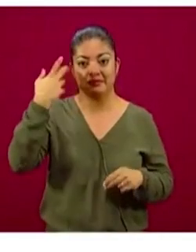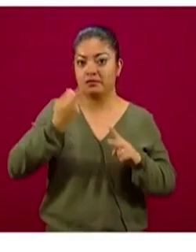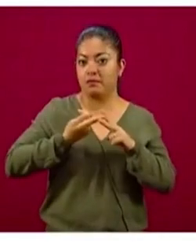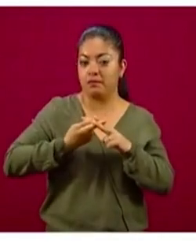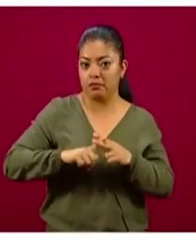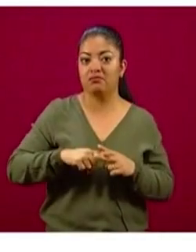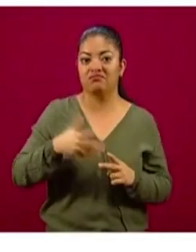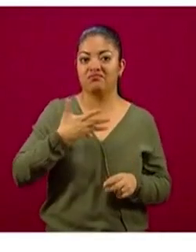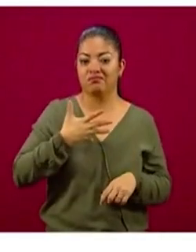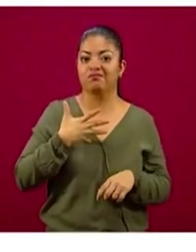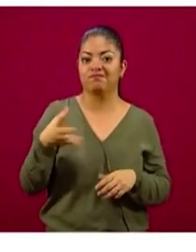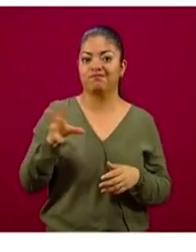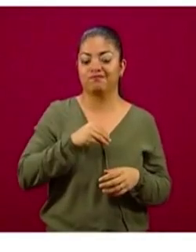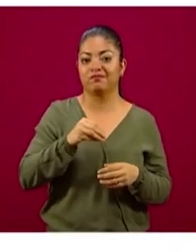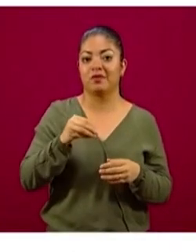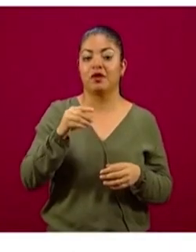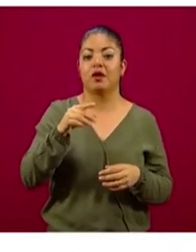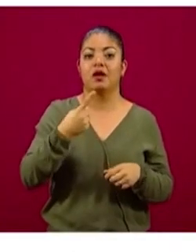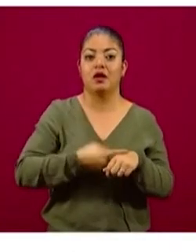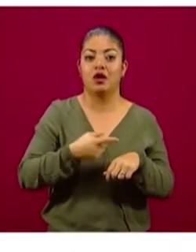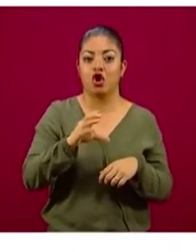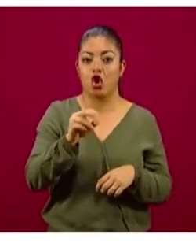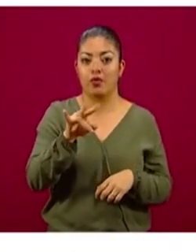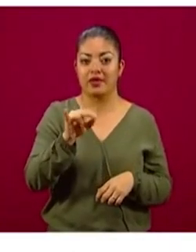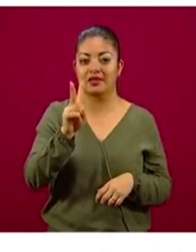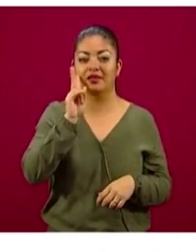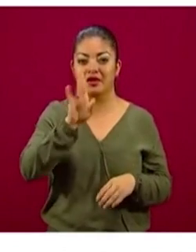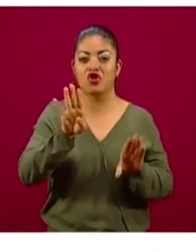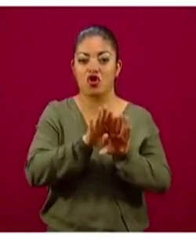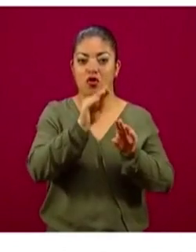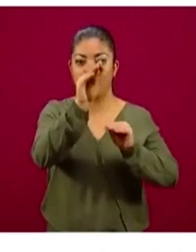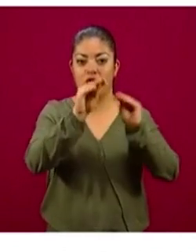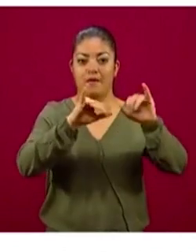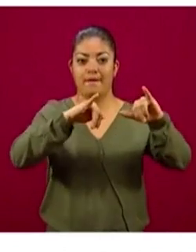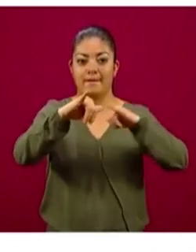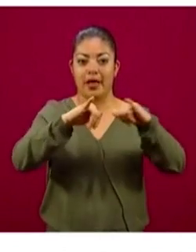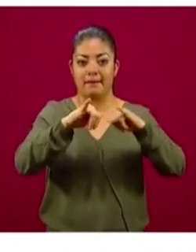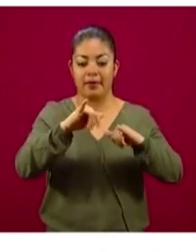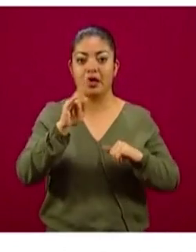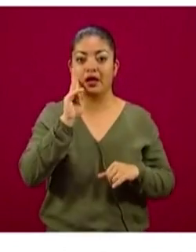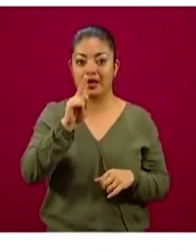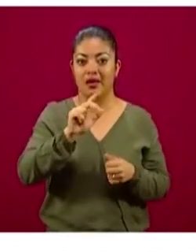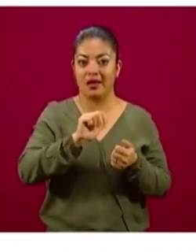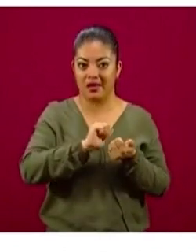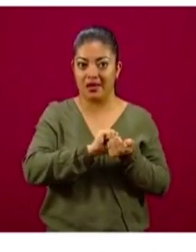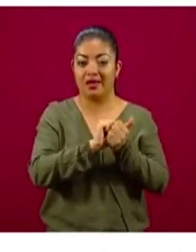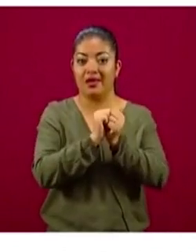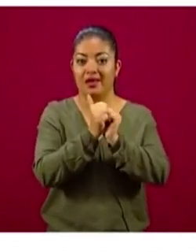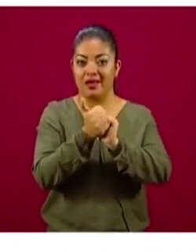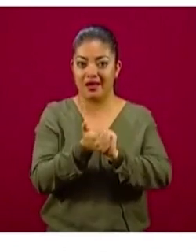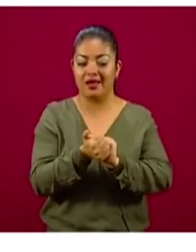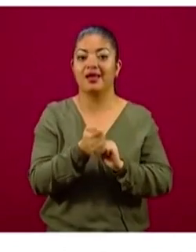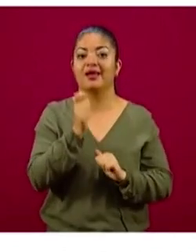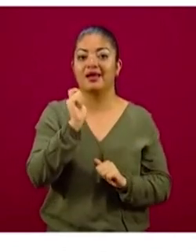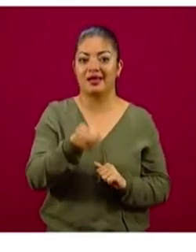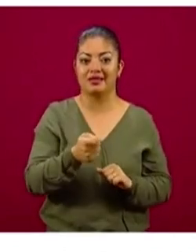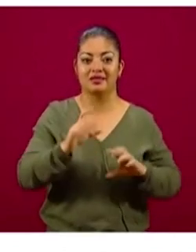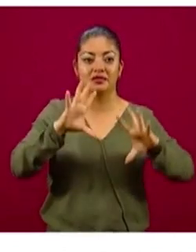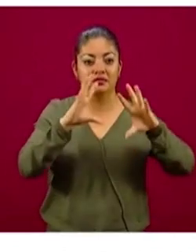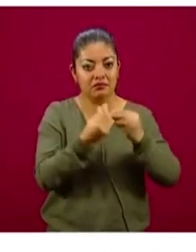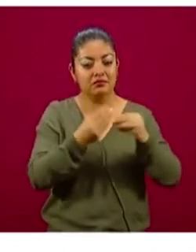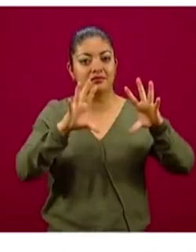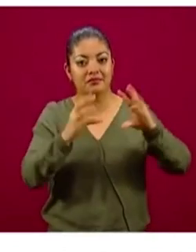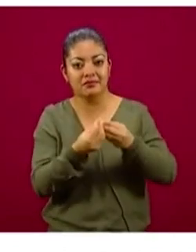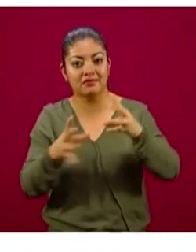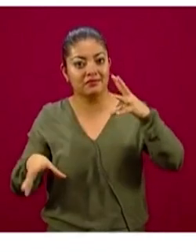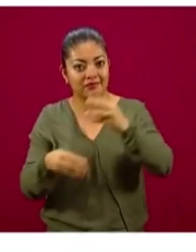de la epidemia, la distribución heterogénea se muestra en el mapa, notarán ustedes que conforme transcurre la suma de casos